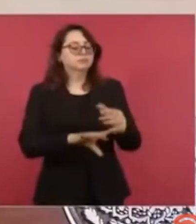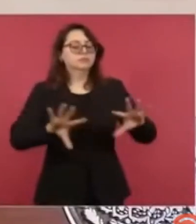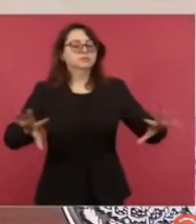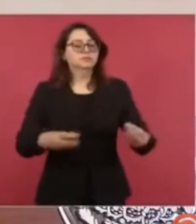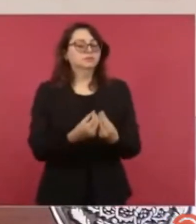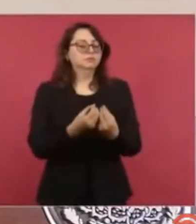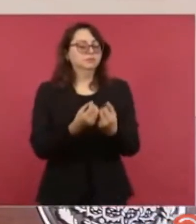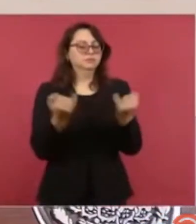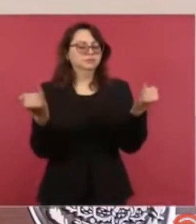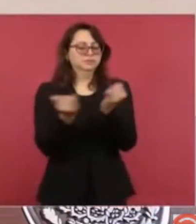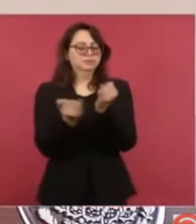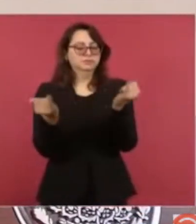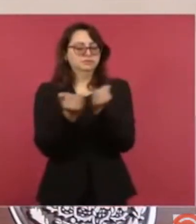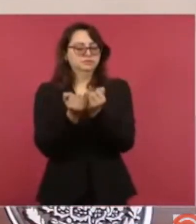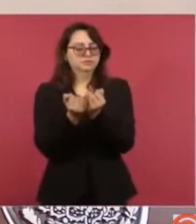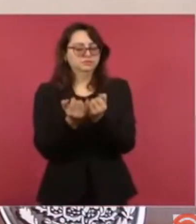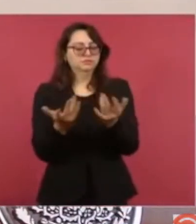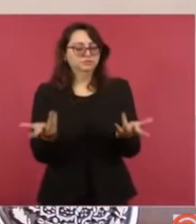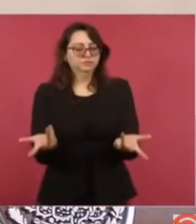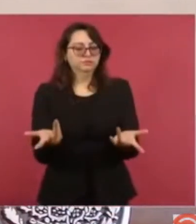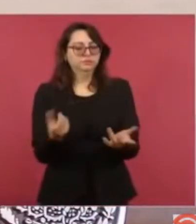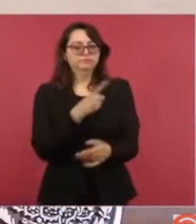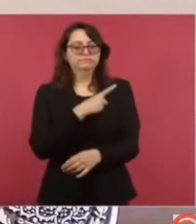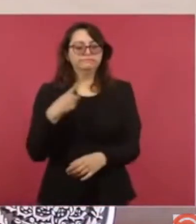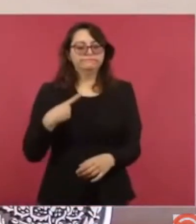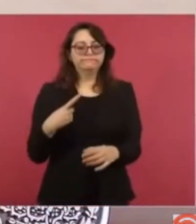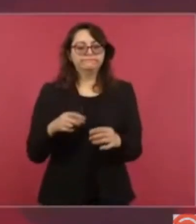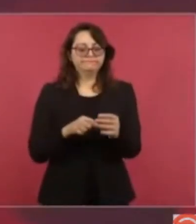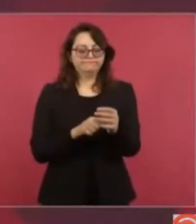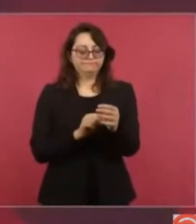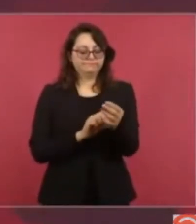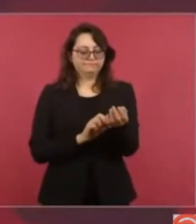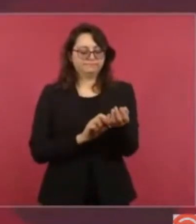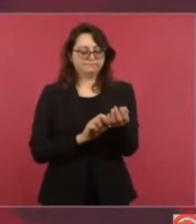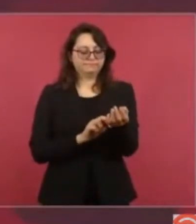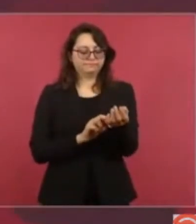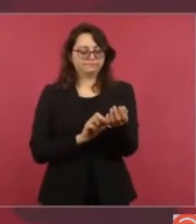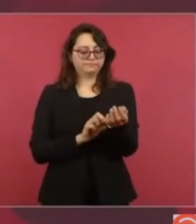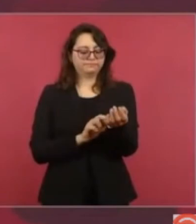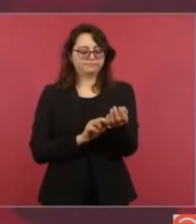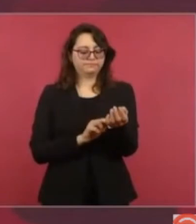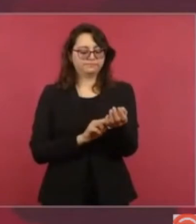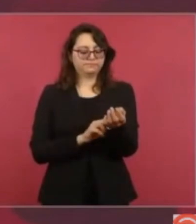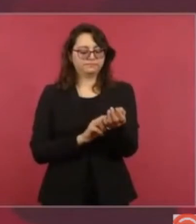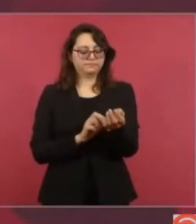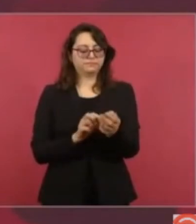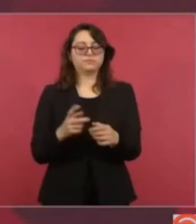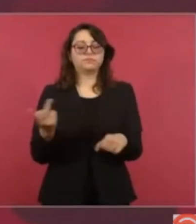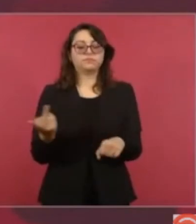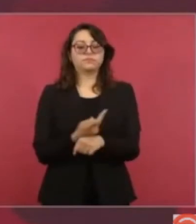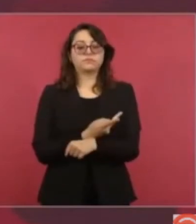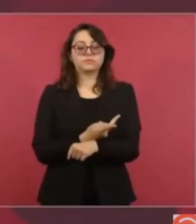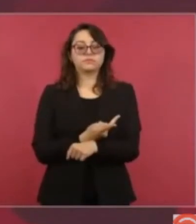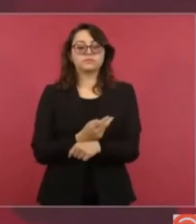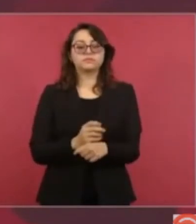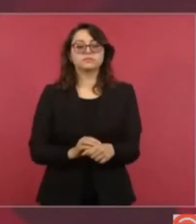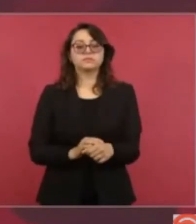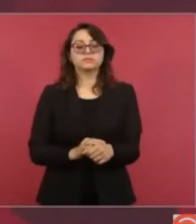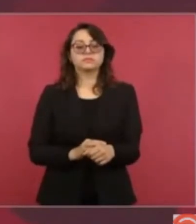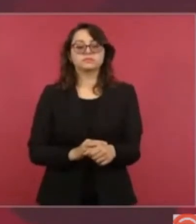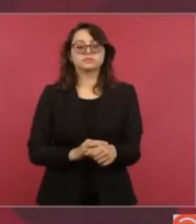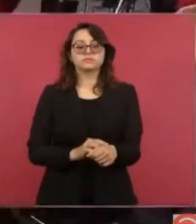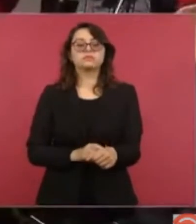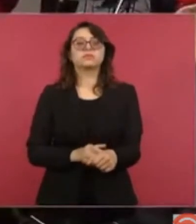tiene como antecedente el que fuimos a